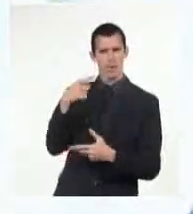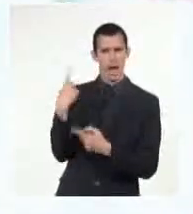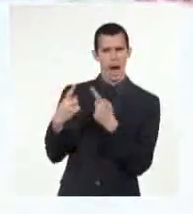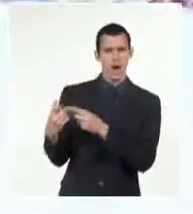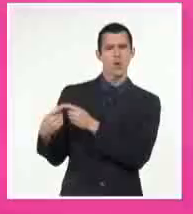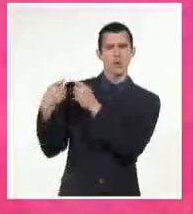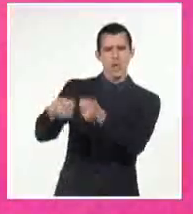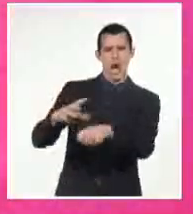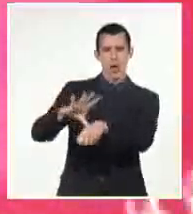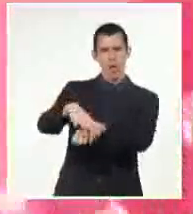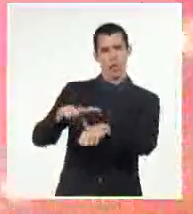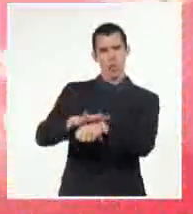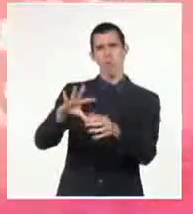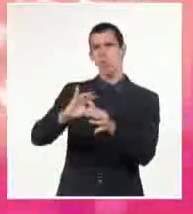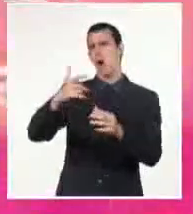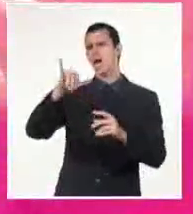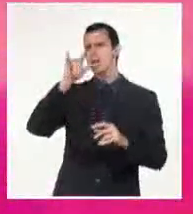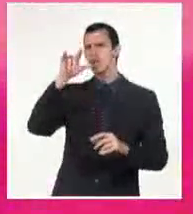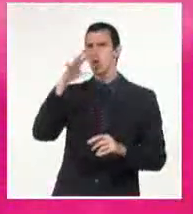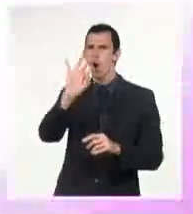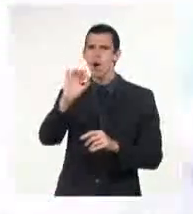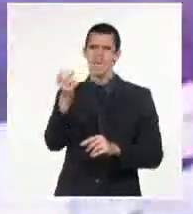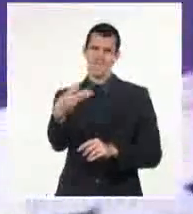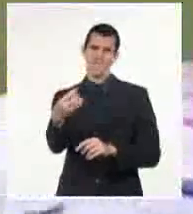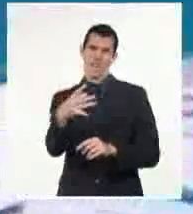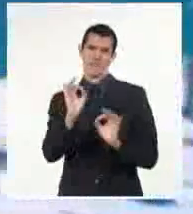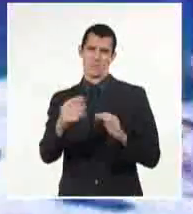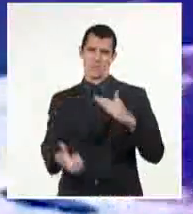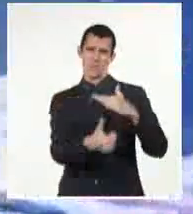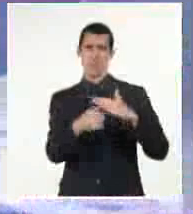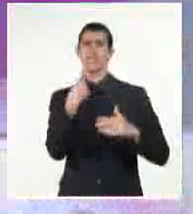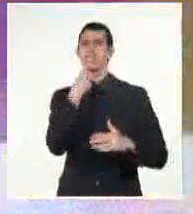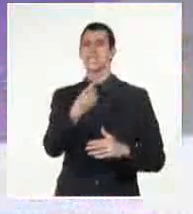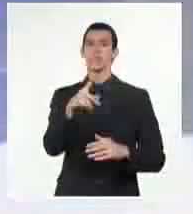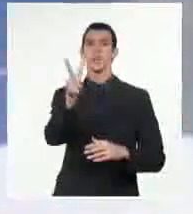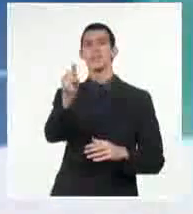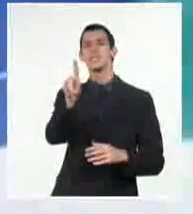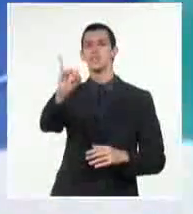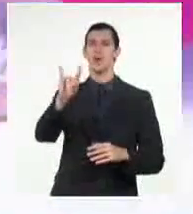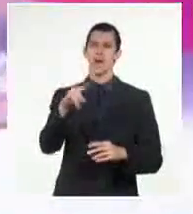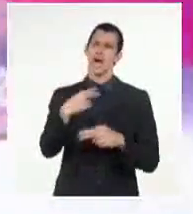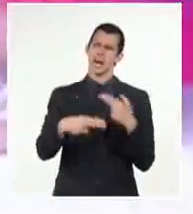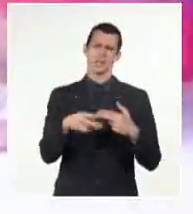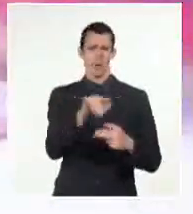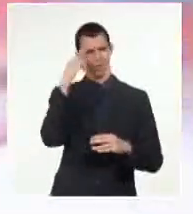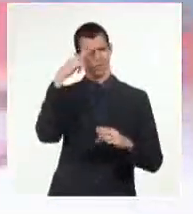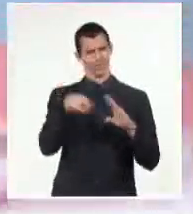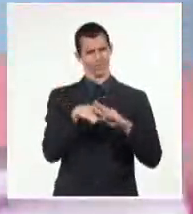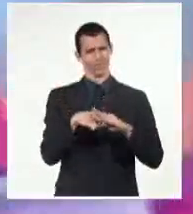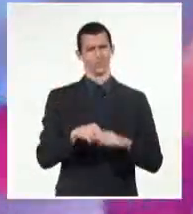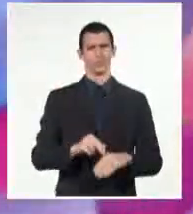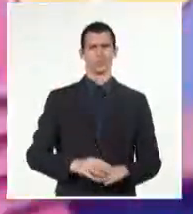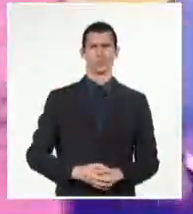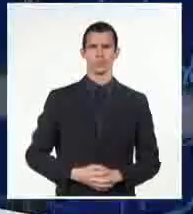venezolano Juan Guaidó cuando en 2019 se autoproclamó presidente encargado de Venezuela.